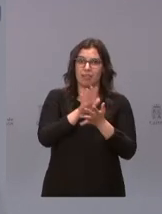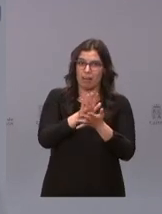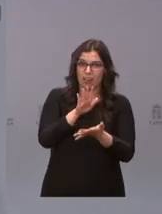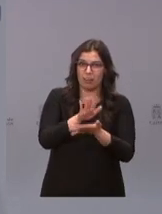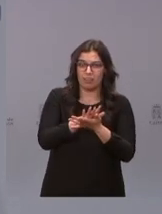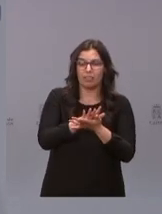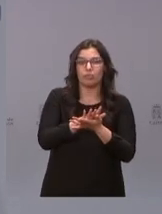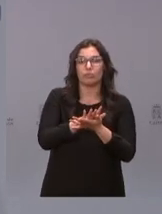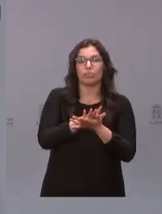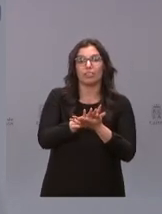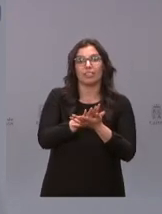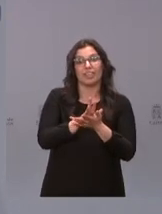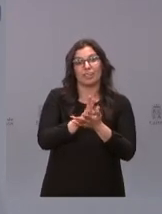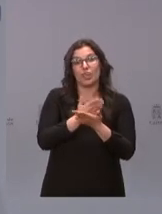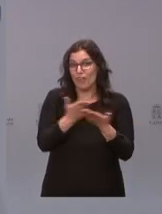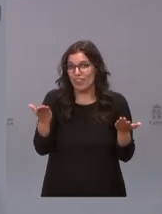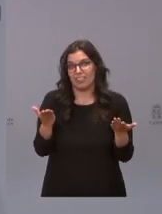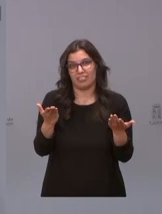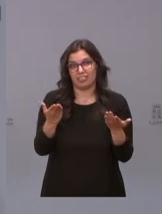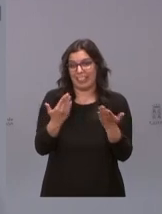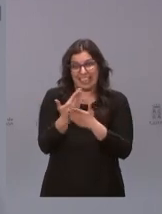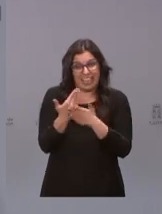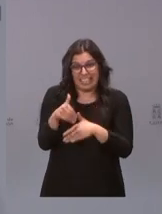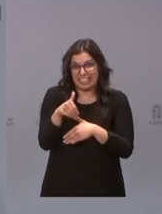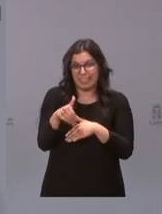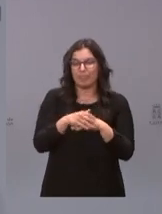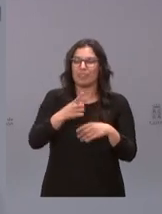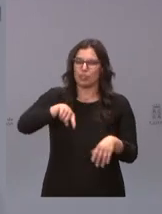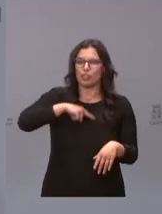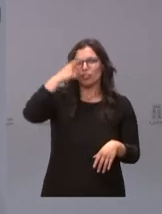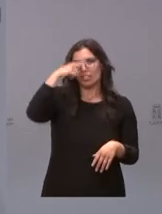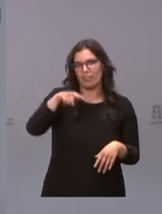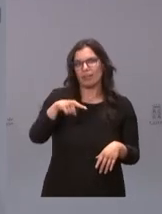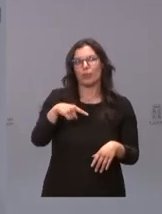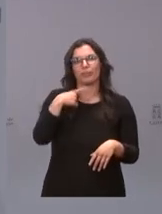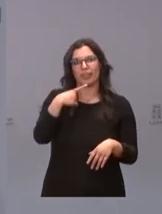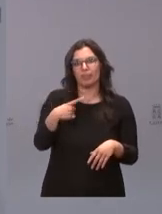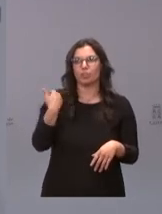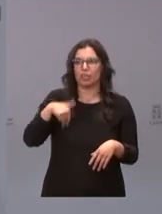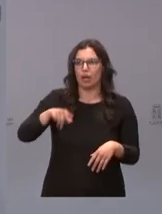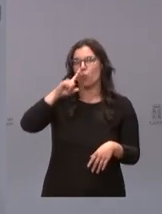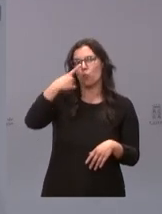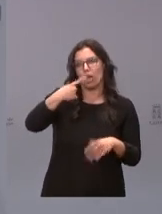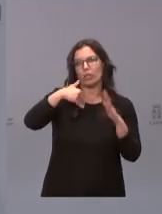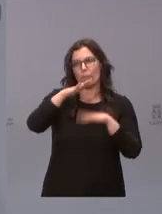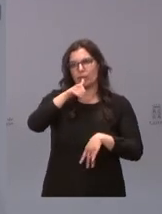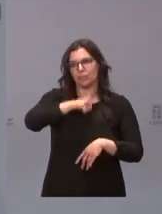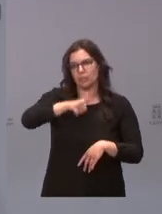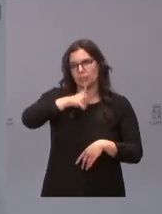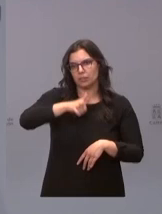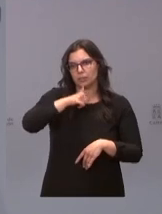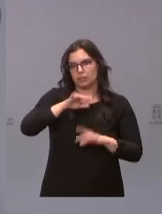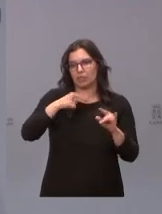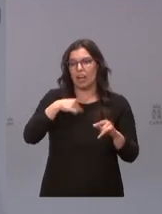y que confíen es cuestión de días sabemos que decir es cuestión de días después de más de un año de pandemia